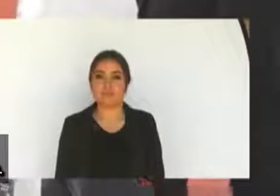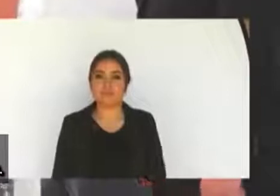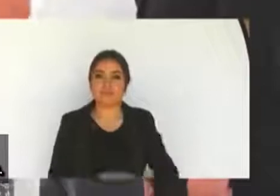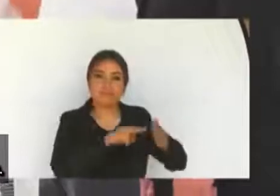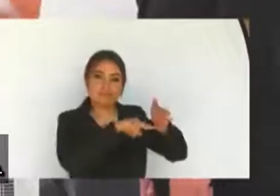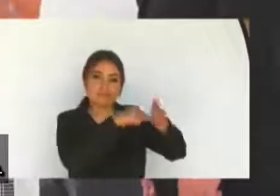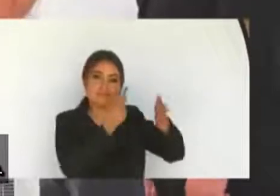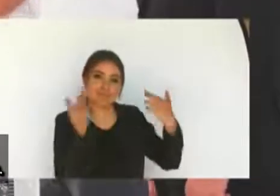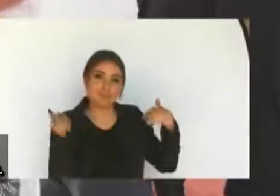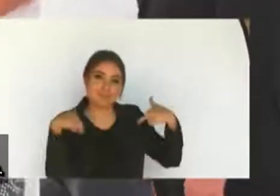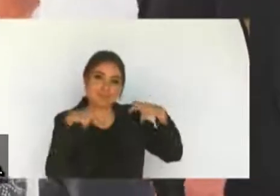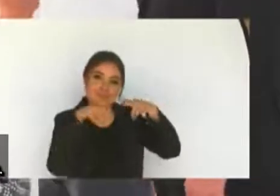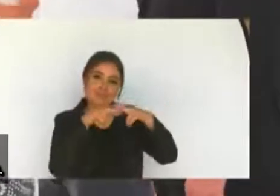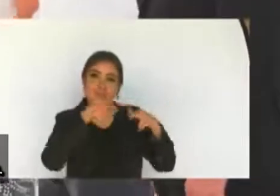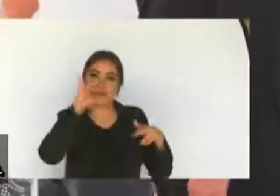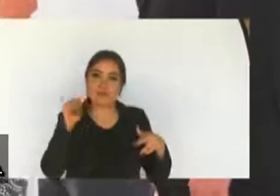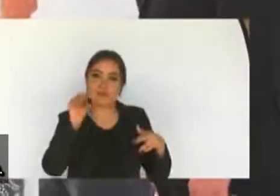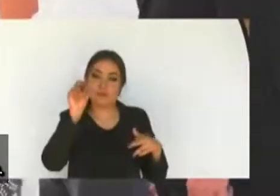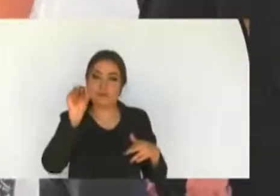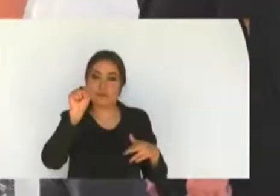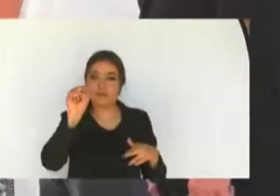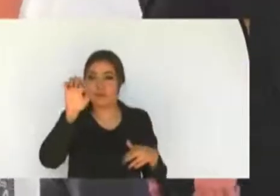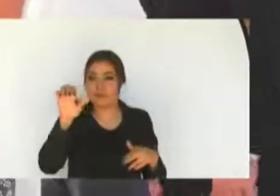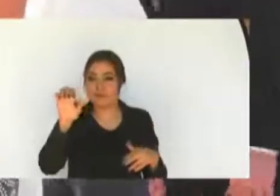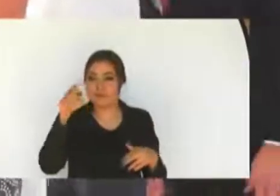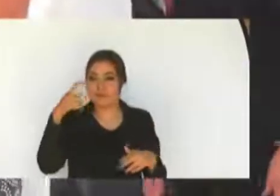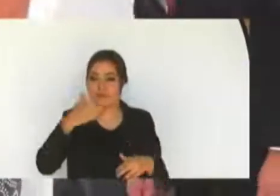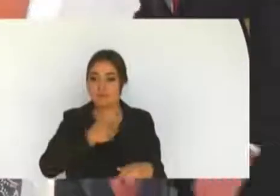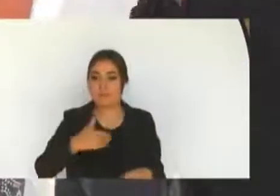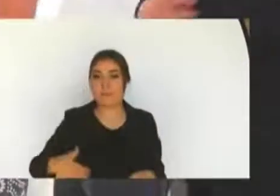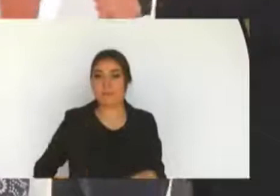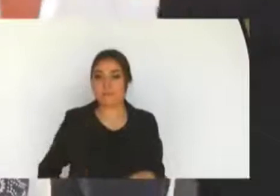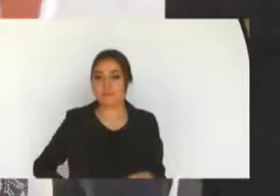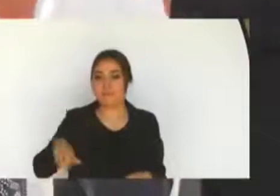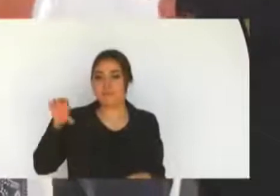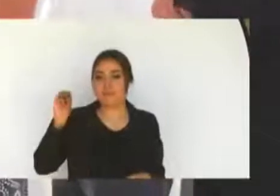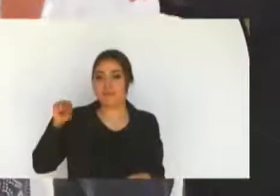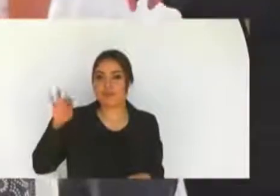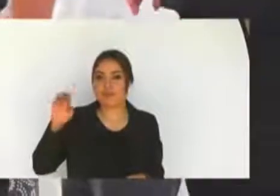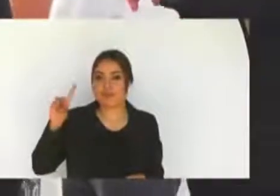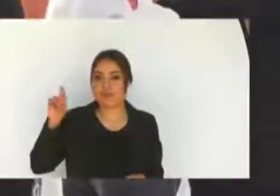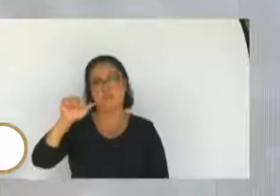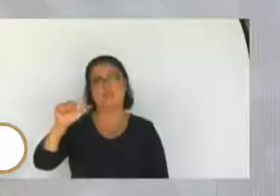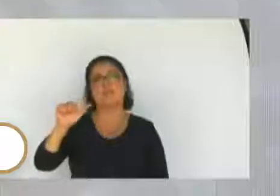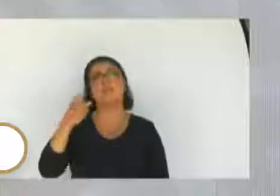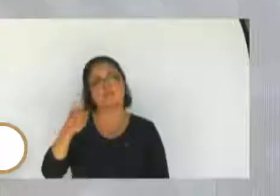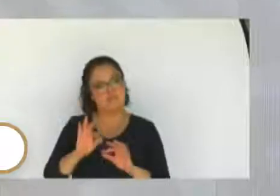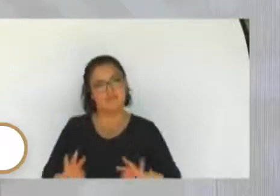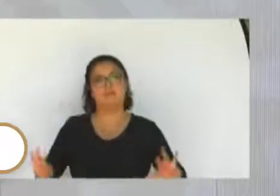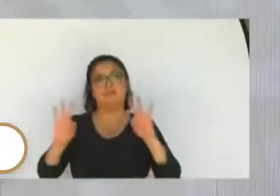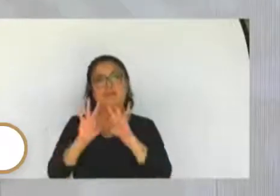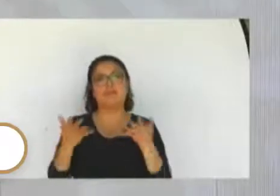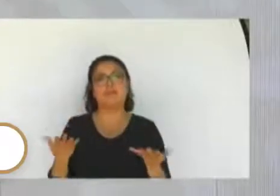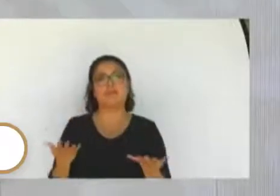se fortalezca la seguridad y la salud en el trabajo. Elsa es una de las respuestas del IMSS para esta etapa de la pospandemia y por